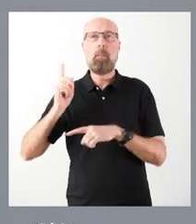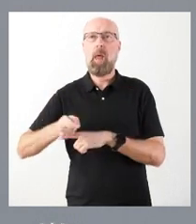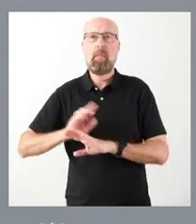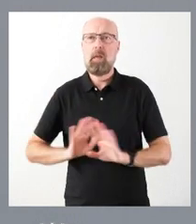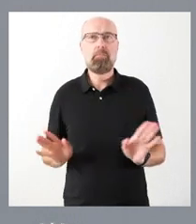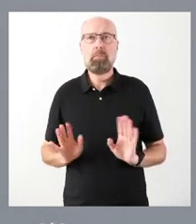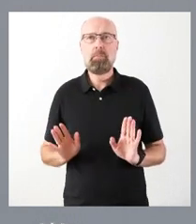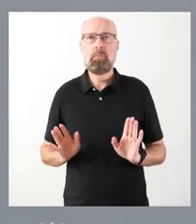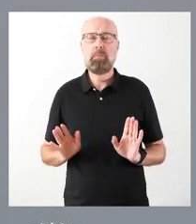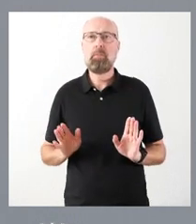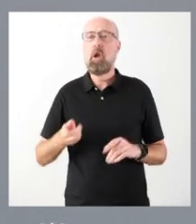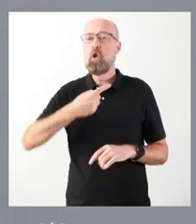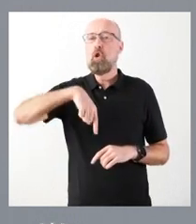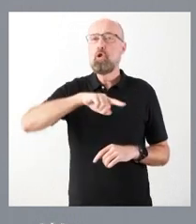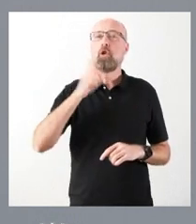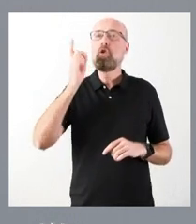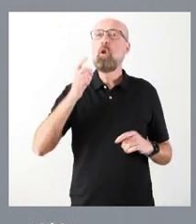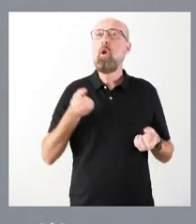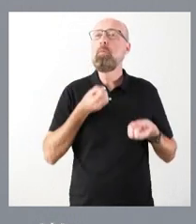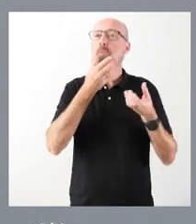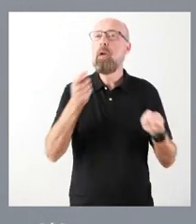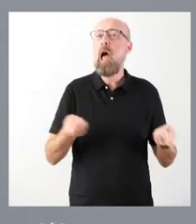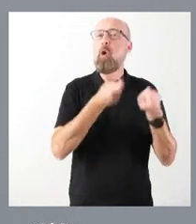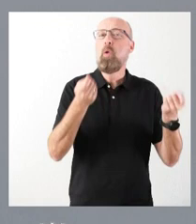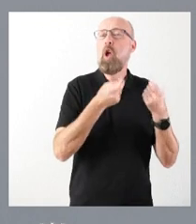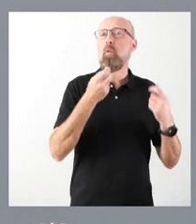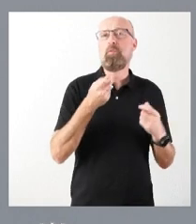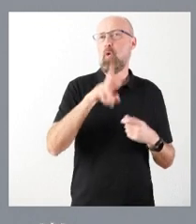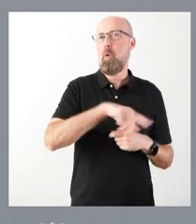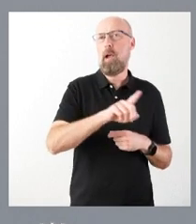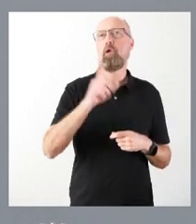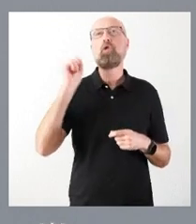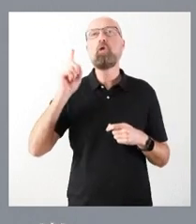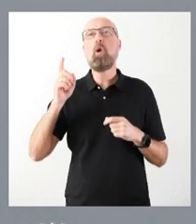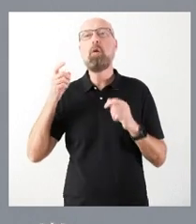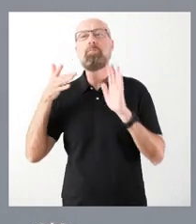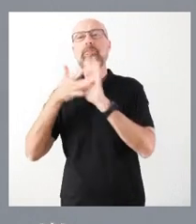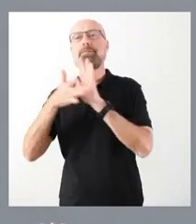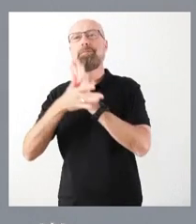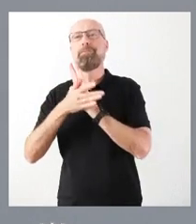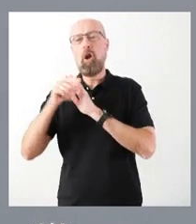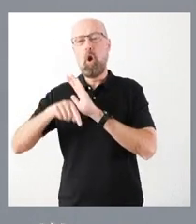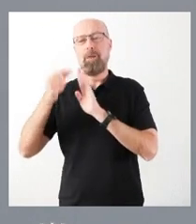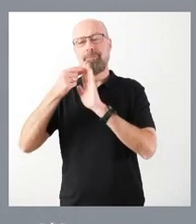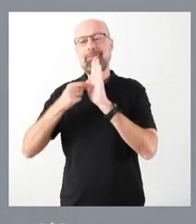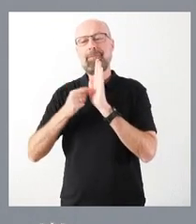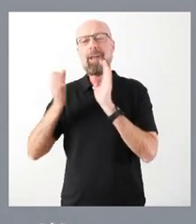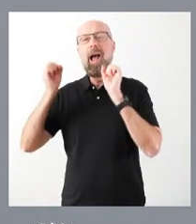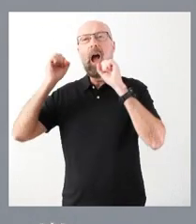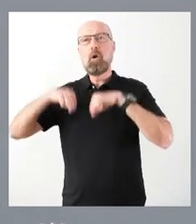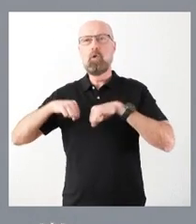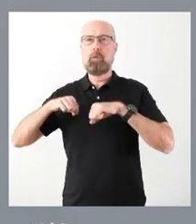una espiral de anuncios, nosotros estamos informando de las decisiones acordadas en el Consejo de Gobierno de hoy. Son decisiones